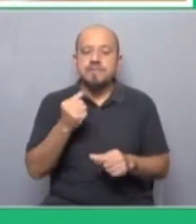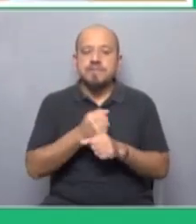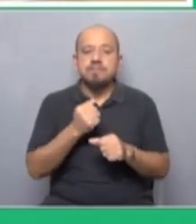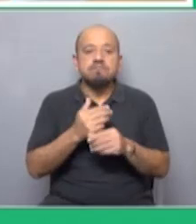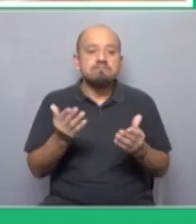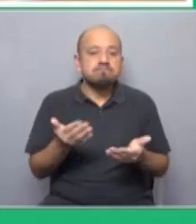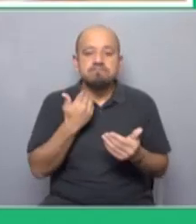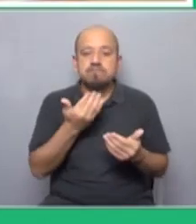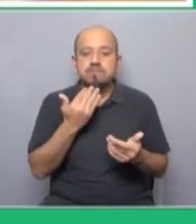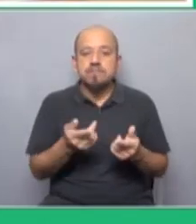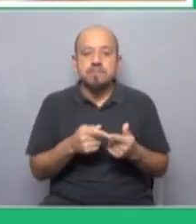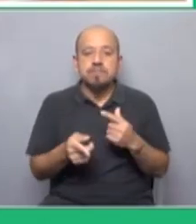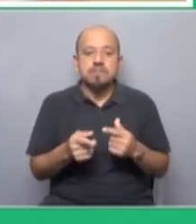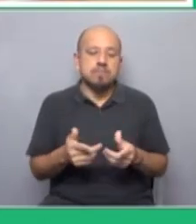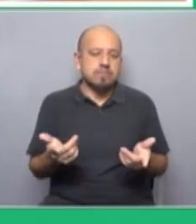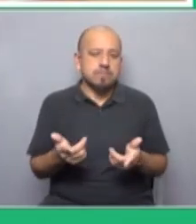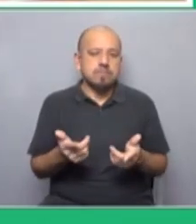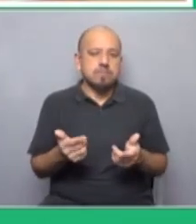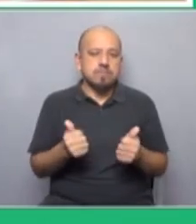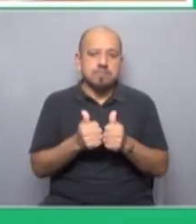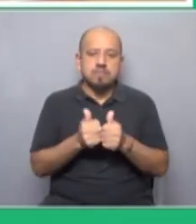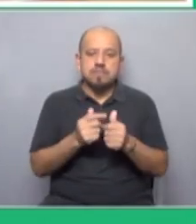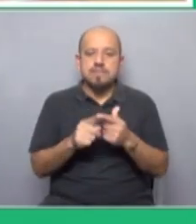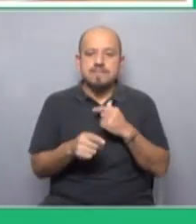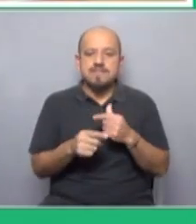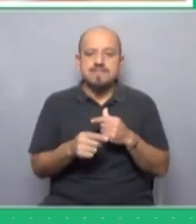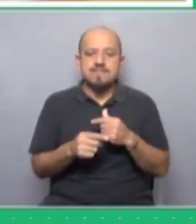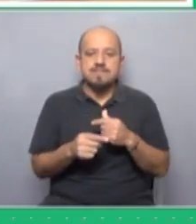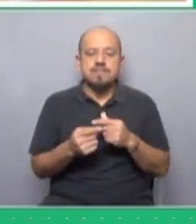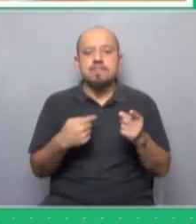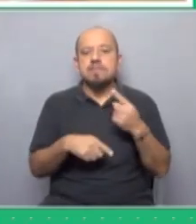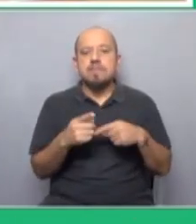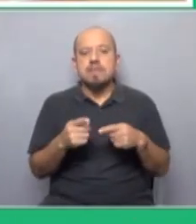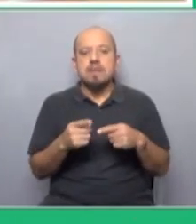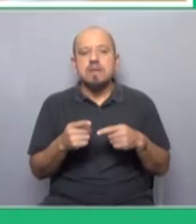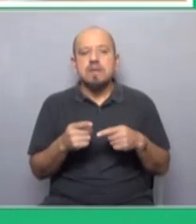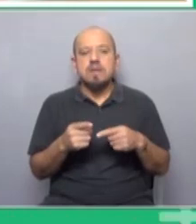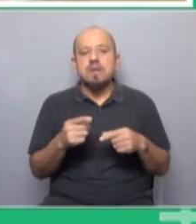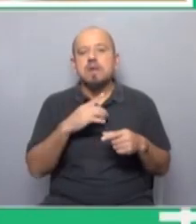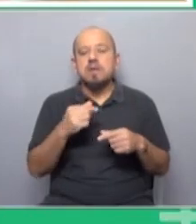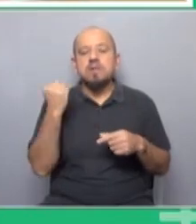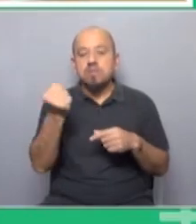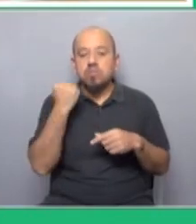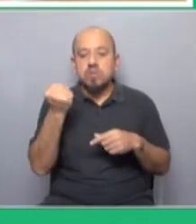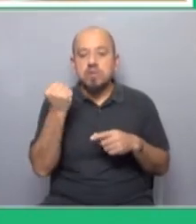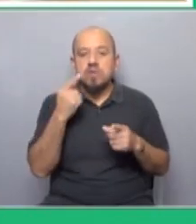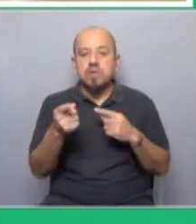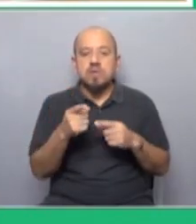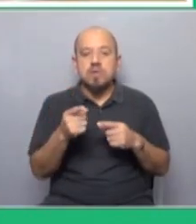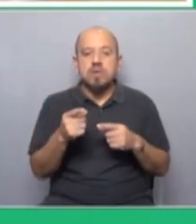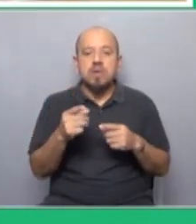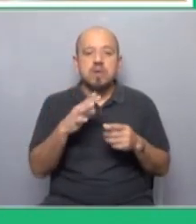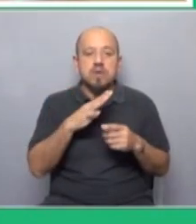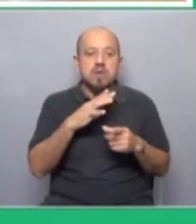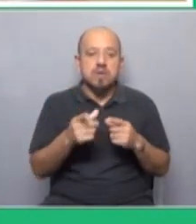eran desconocidos en complicidad con grandes empresas con las grandes transnacionales entonces han habido retrocesos importantísimos en la región